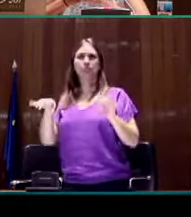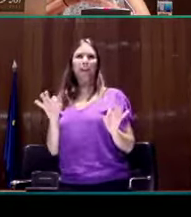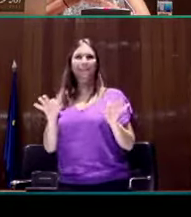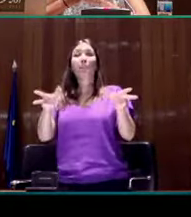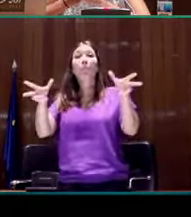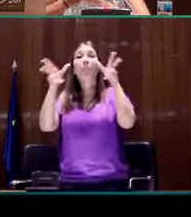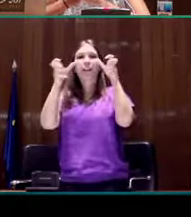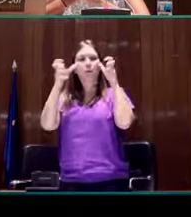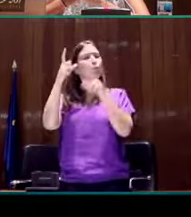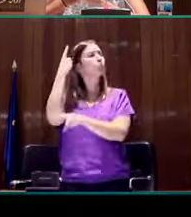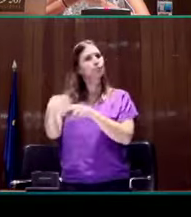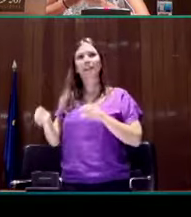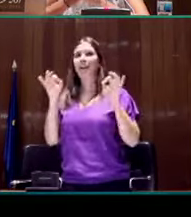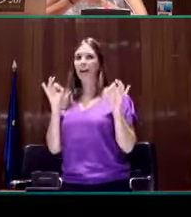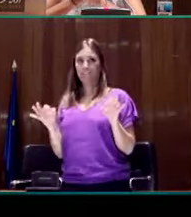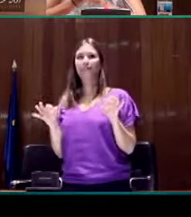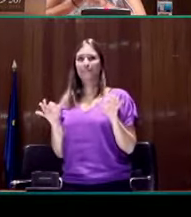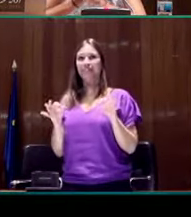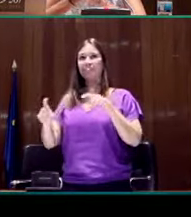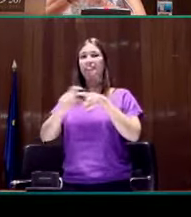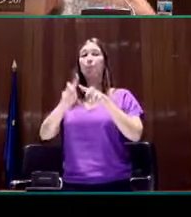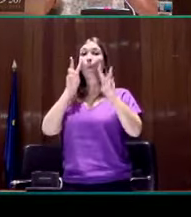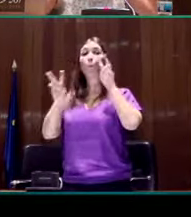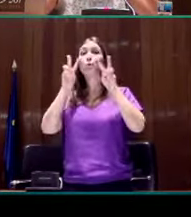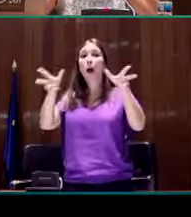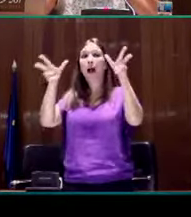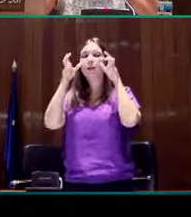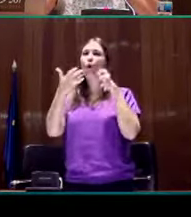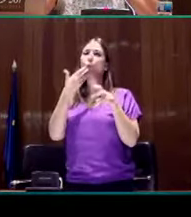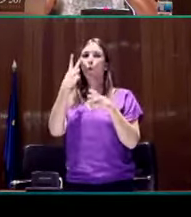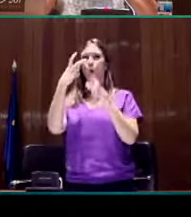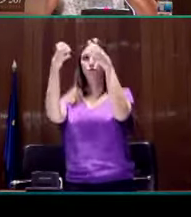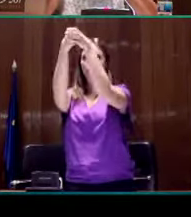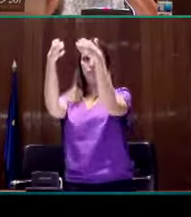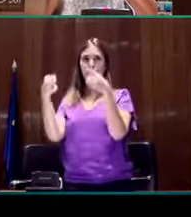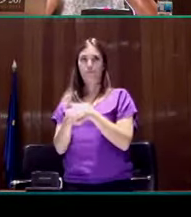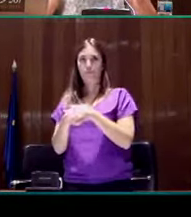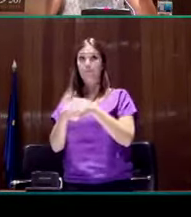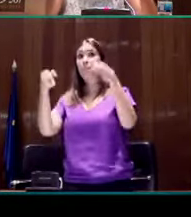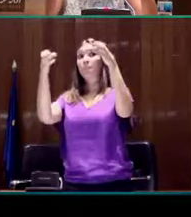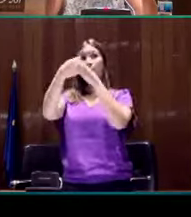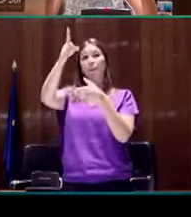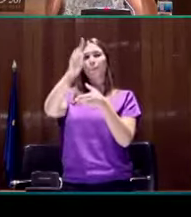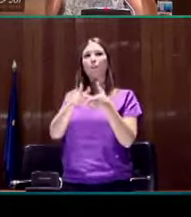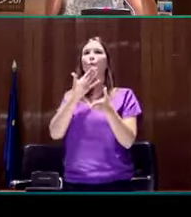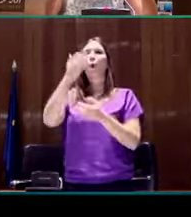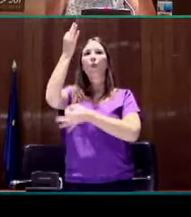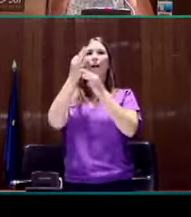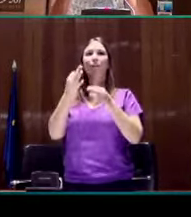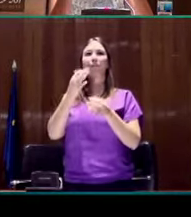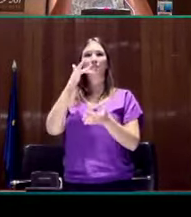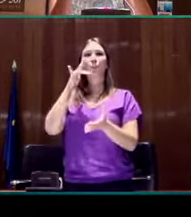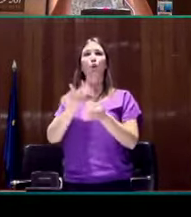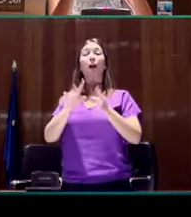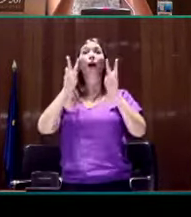perceptivo, podemos dividir la percepción visual en dos grandes bloques. Por un lado, la recogida de datos, es decir, el